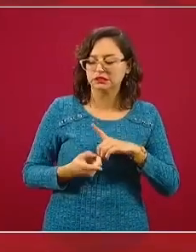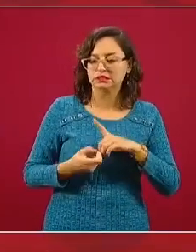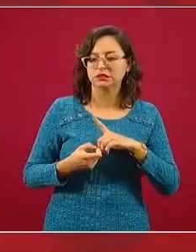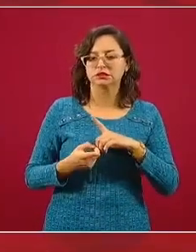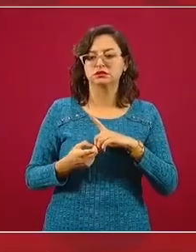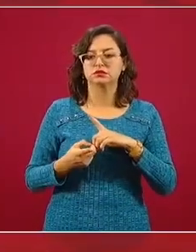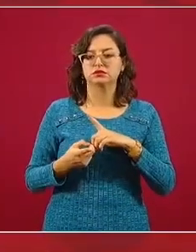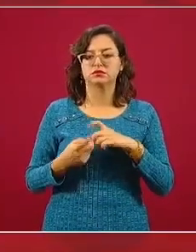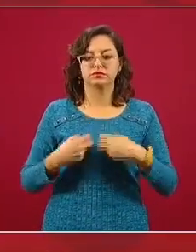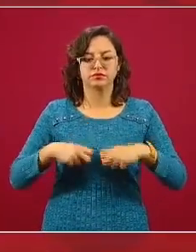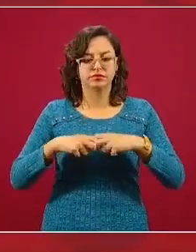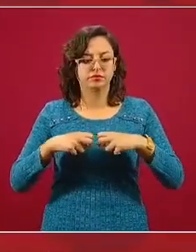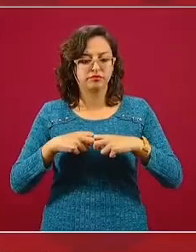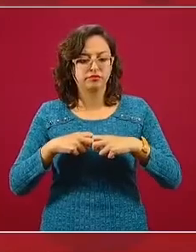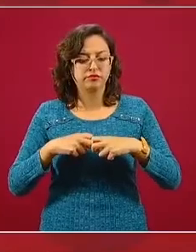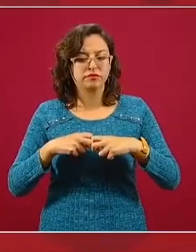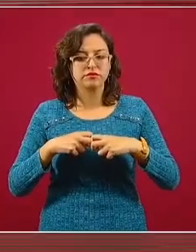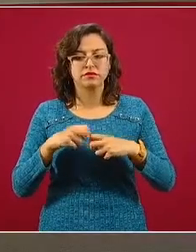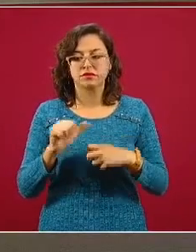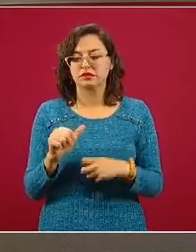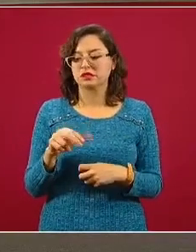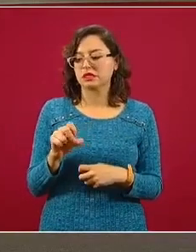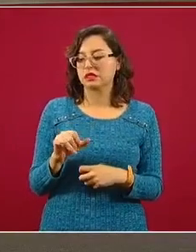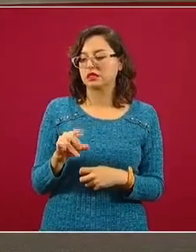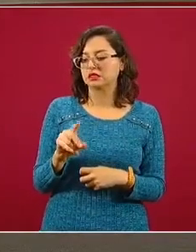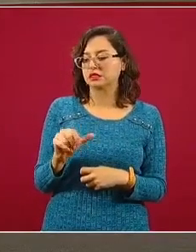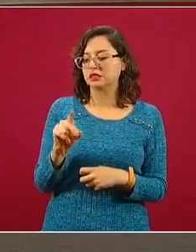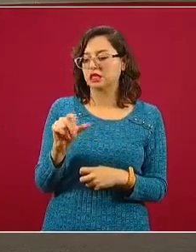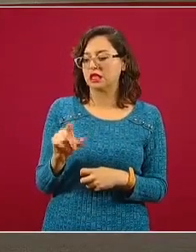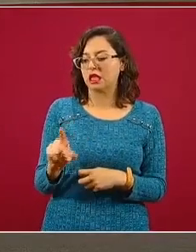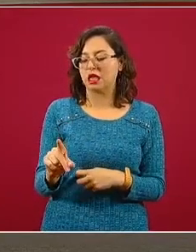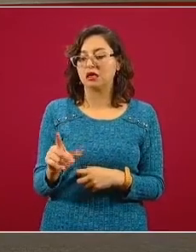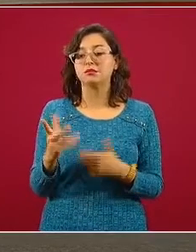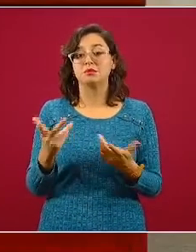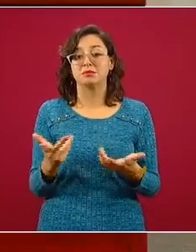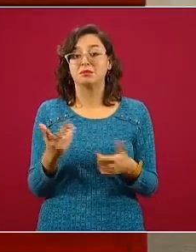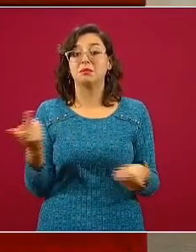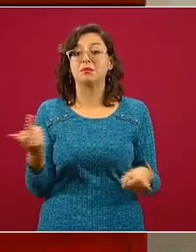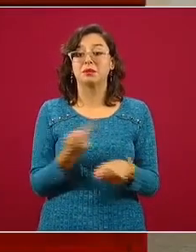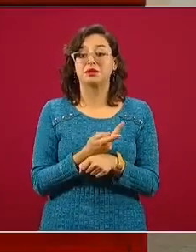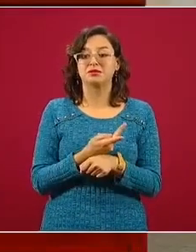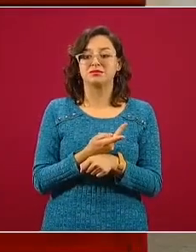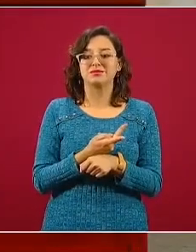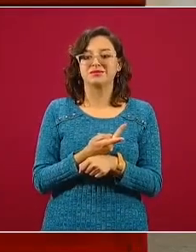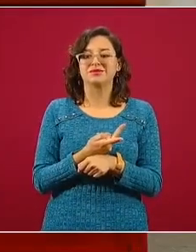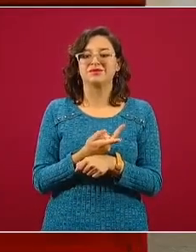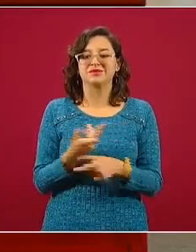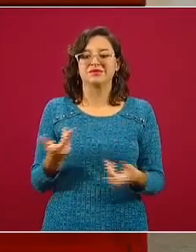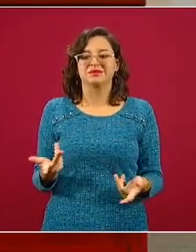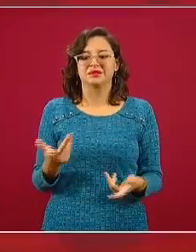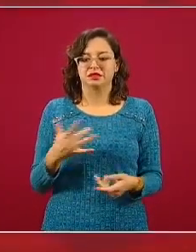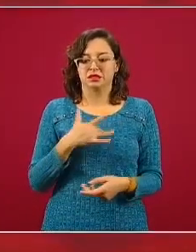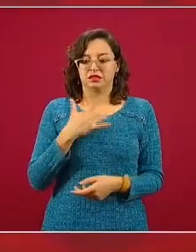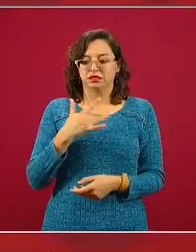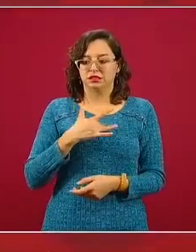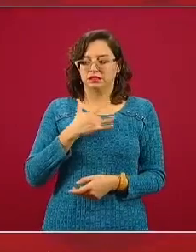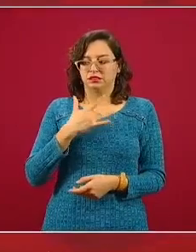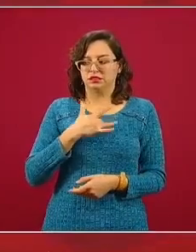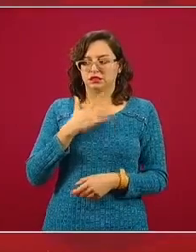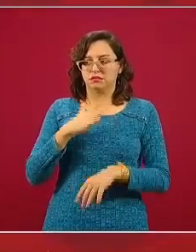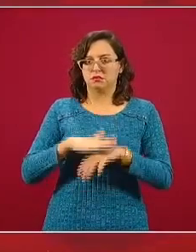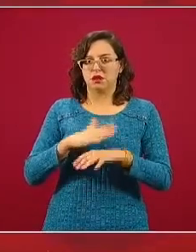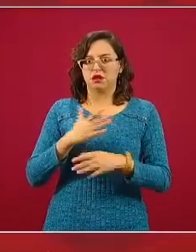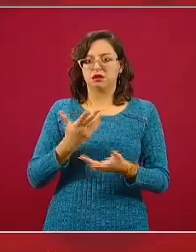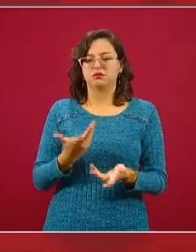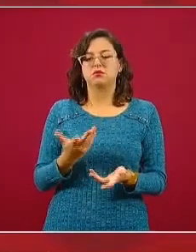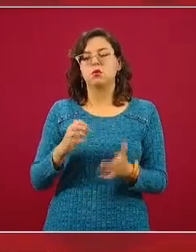de ansiedad, pero en general las alteraciones anímicas, lo que sí pueden modificar es la percepción de los síntomas. Por ejemplo, una